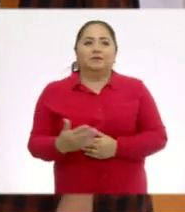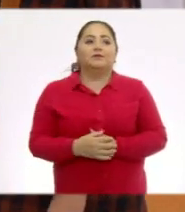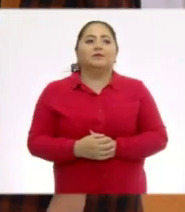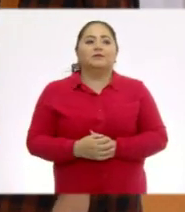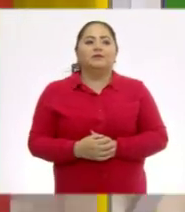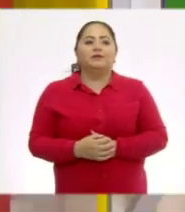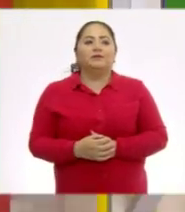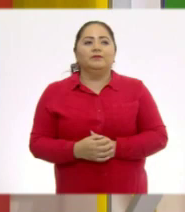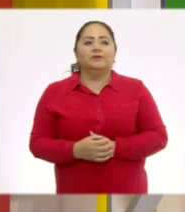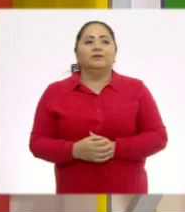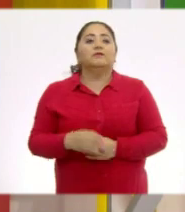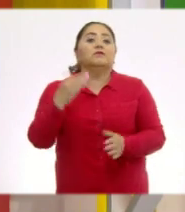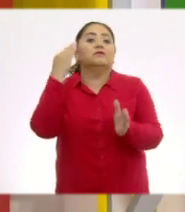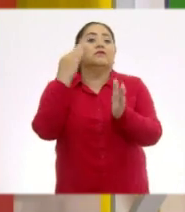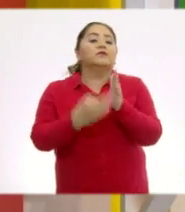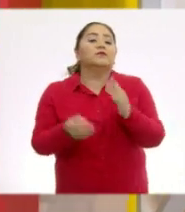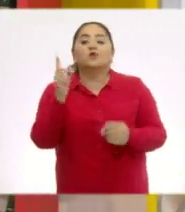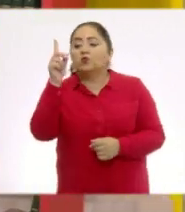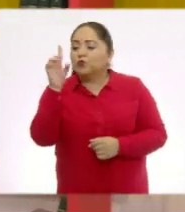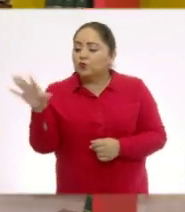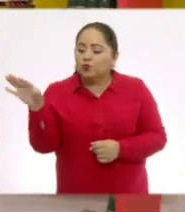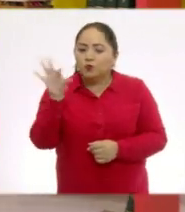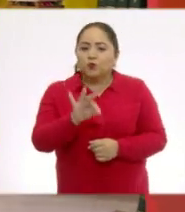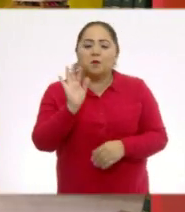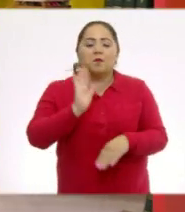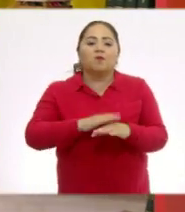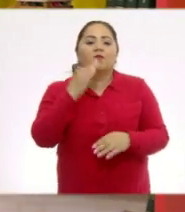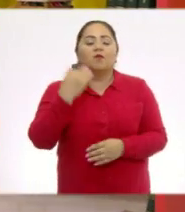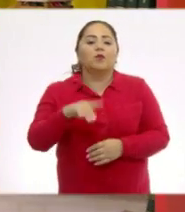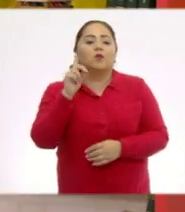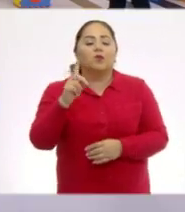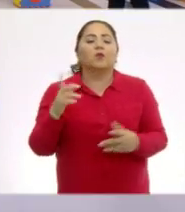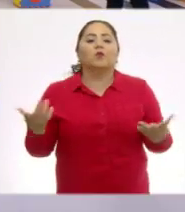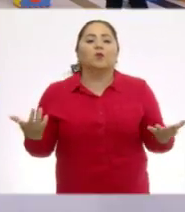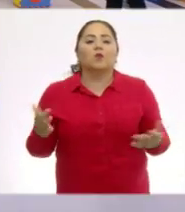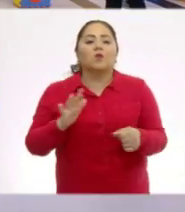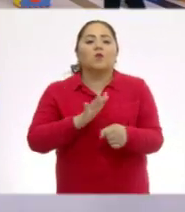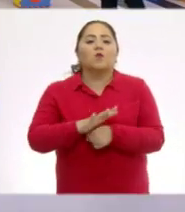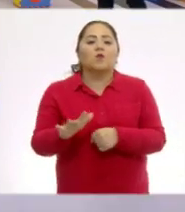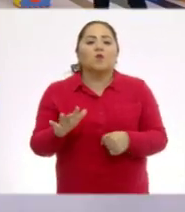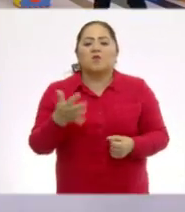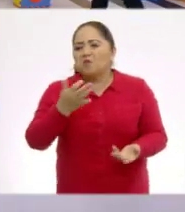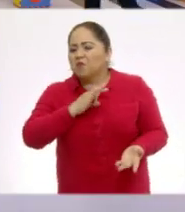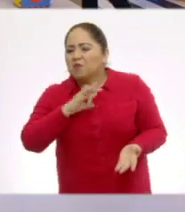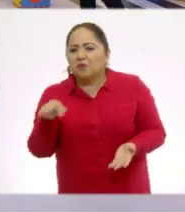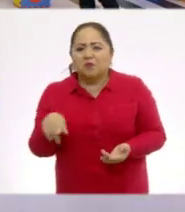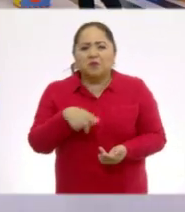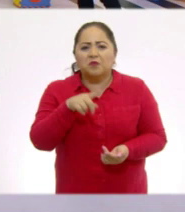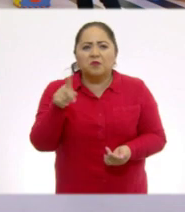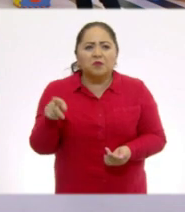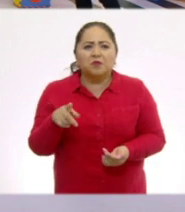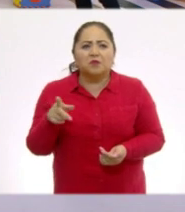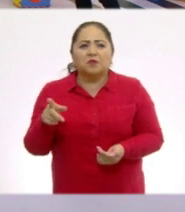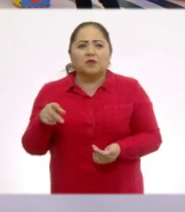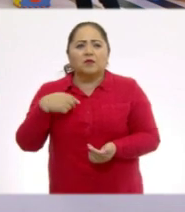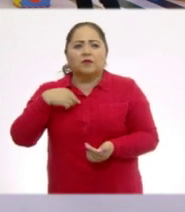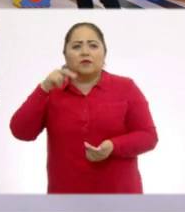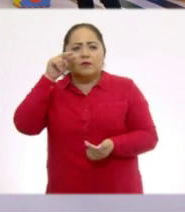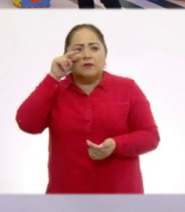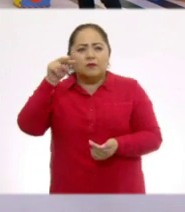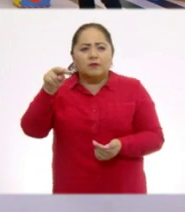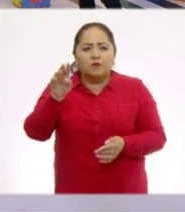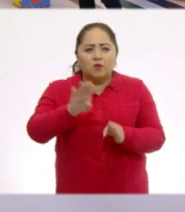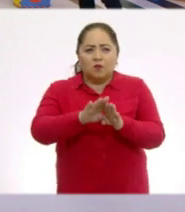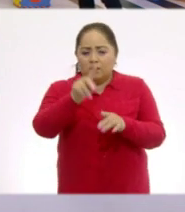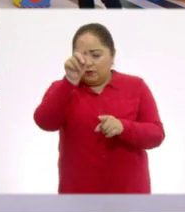Y nos falta una figura más. ¿Qué figura podrá ser? Aquí vemos que termina como en